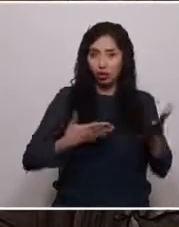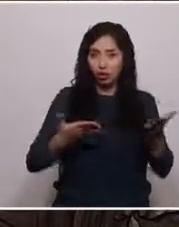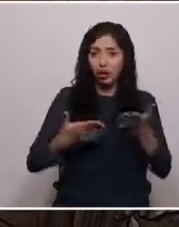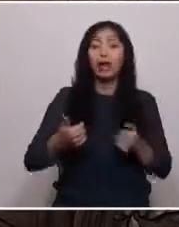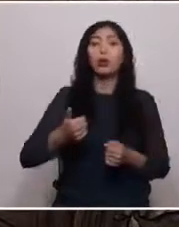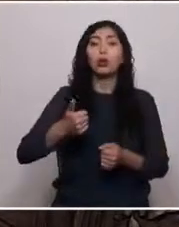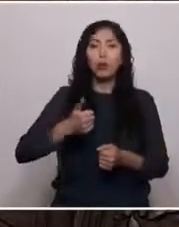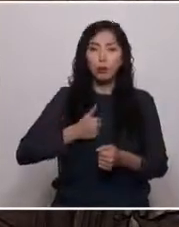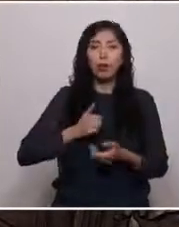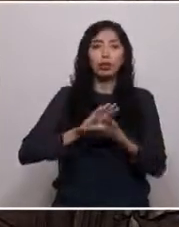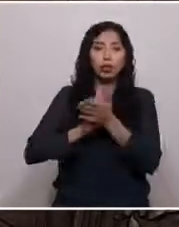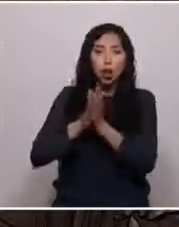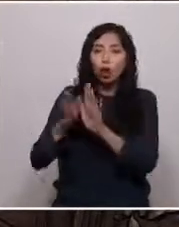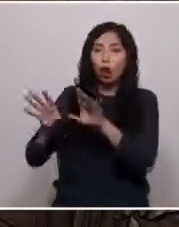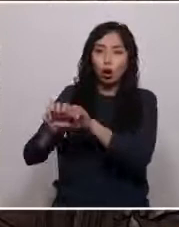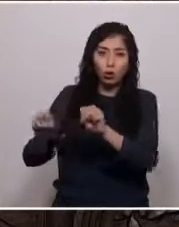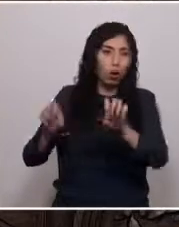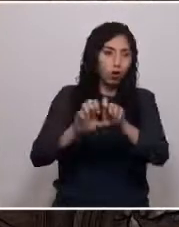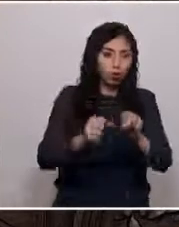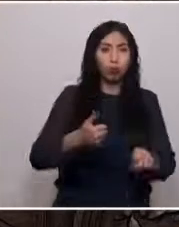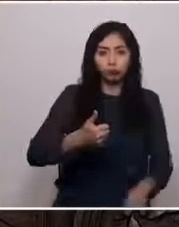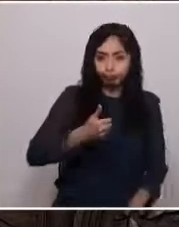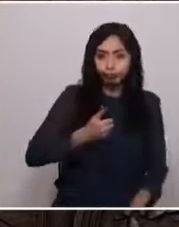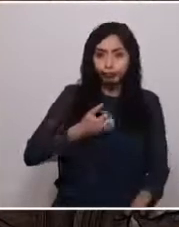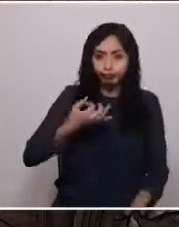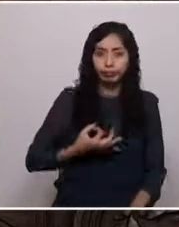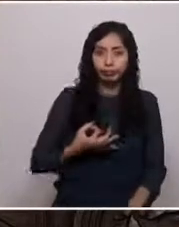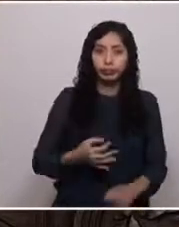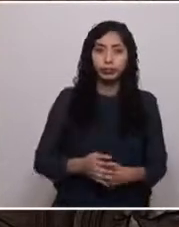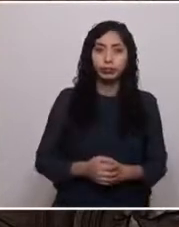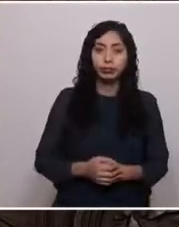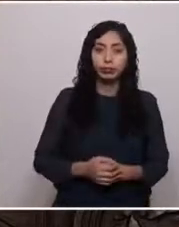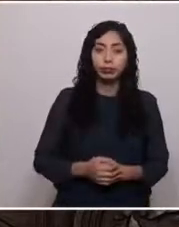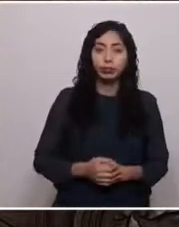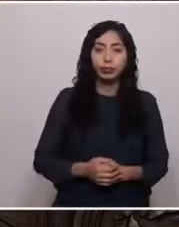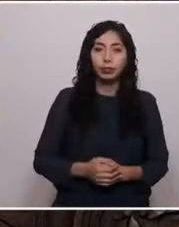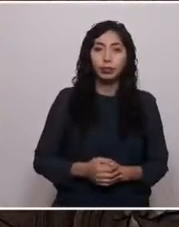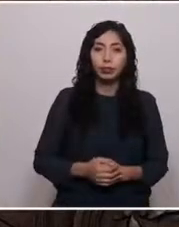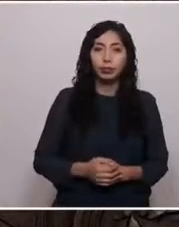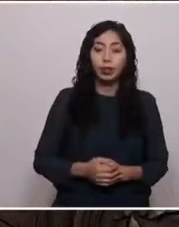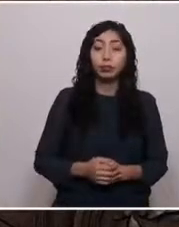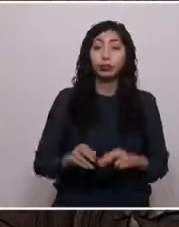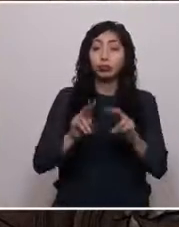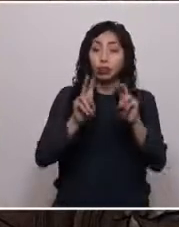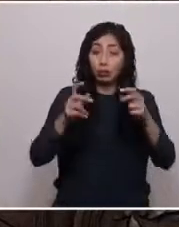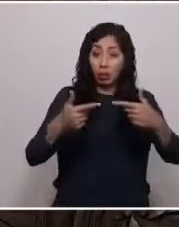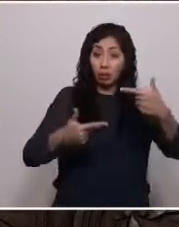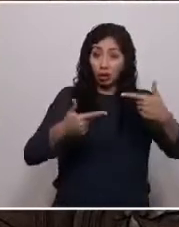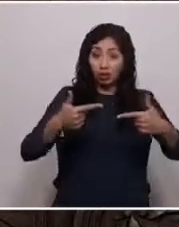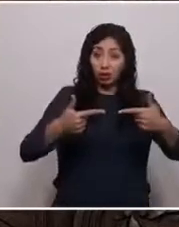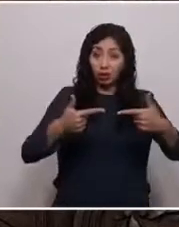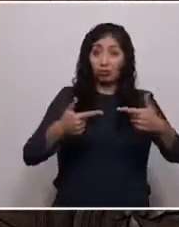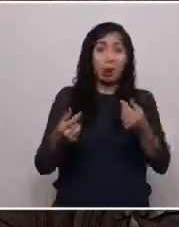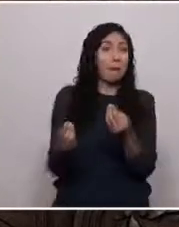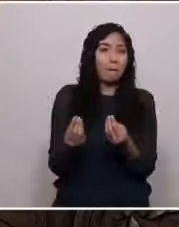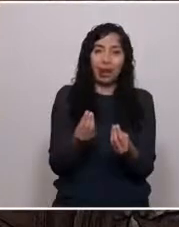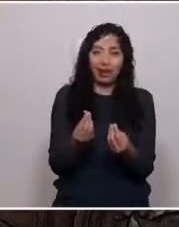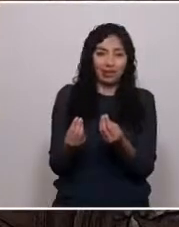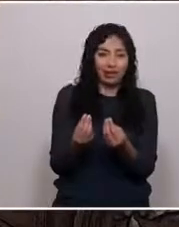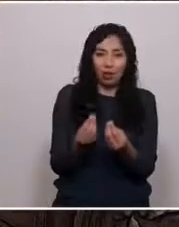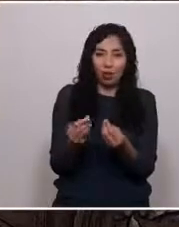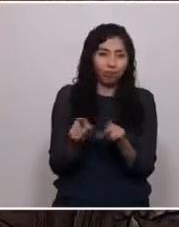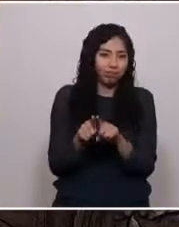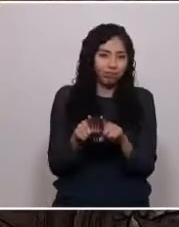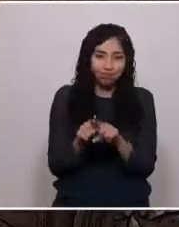acuerdos que se alcancen. Llevada la política, la fórmula es similar. Desde luego,